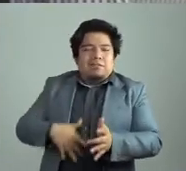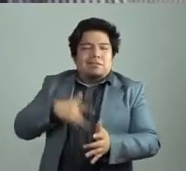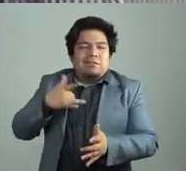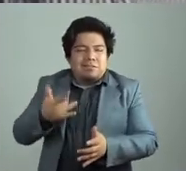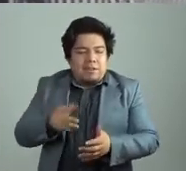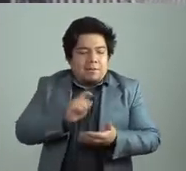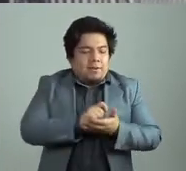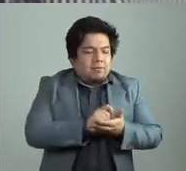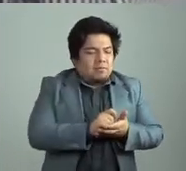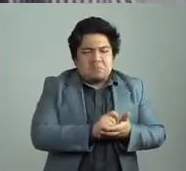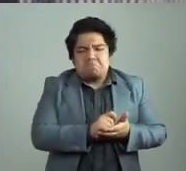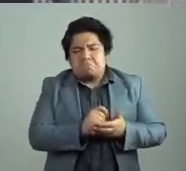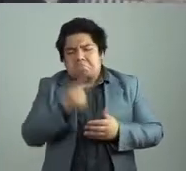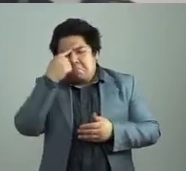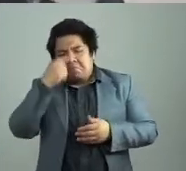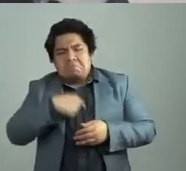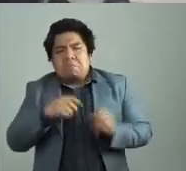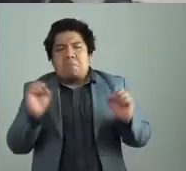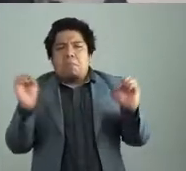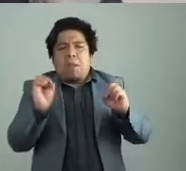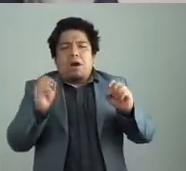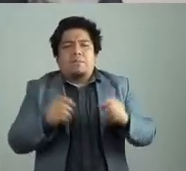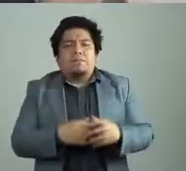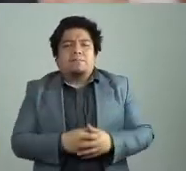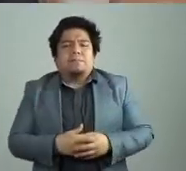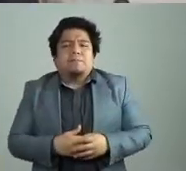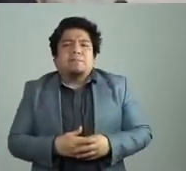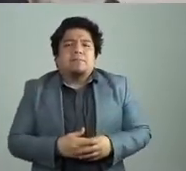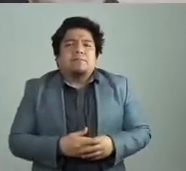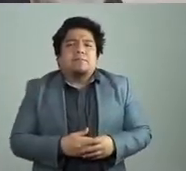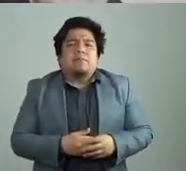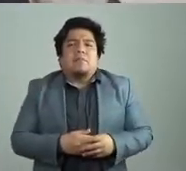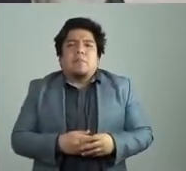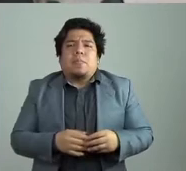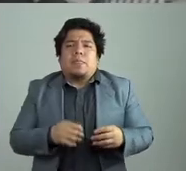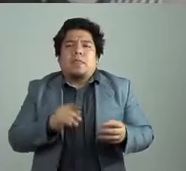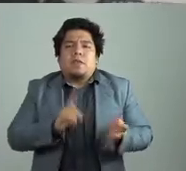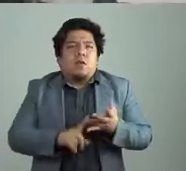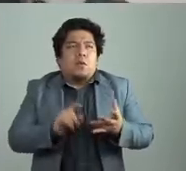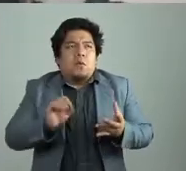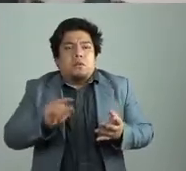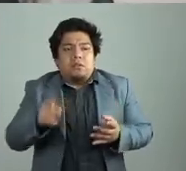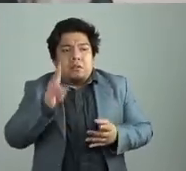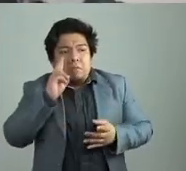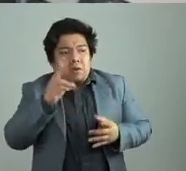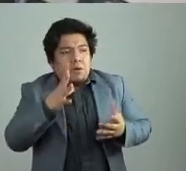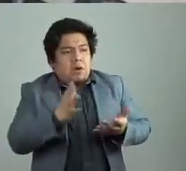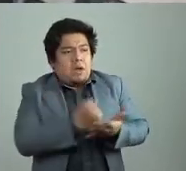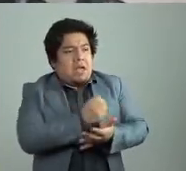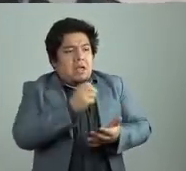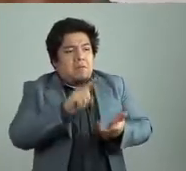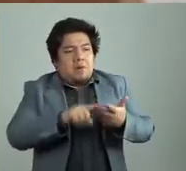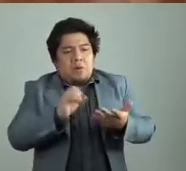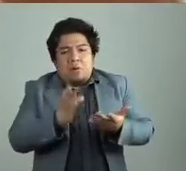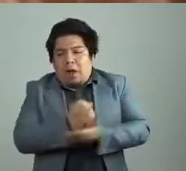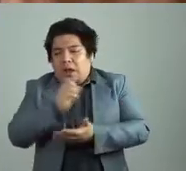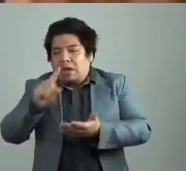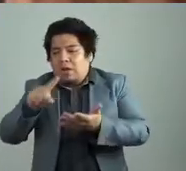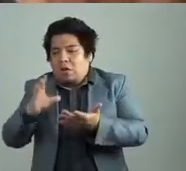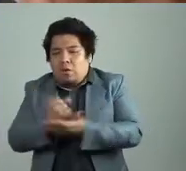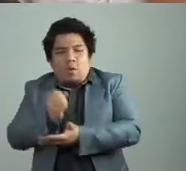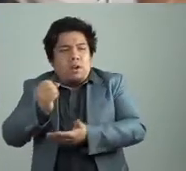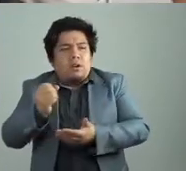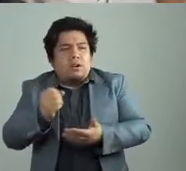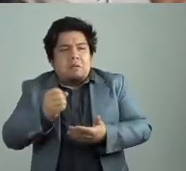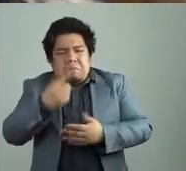ah, este libro se editó y tuvo tal número de lectores o ganó tal premio, entonces voy a hacer otro. No, es esta cosa